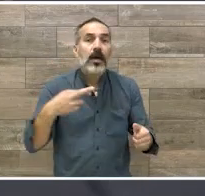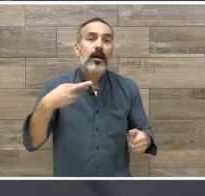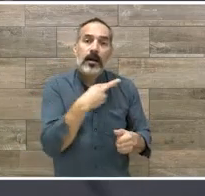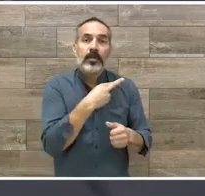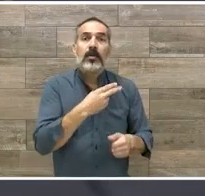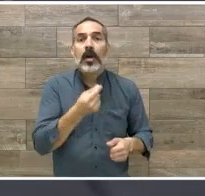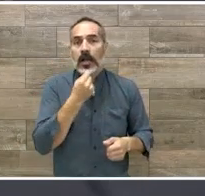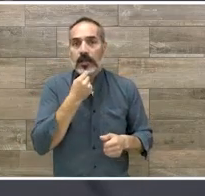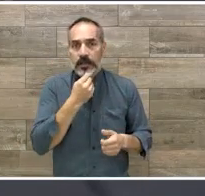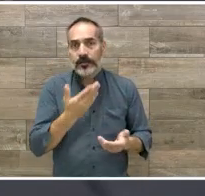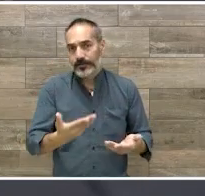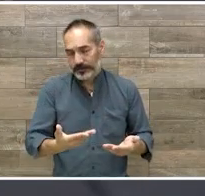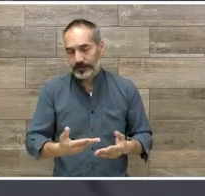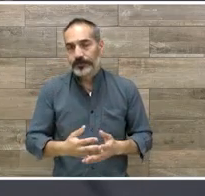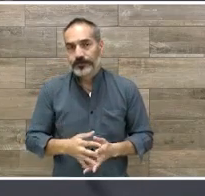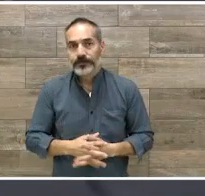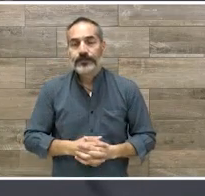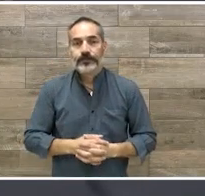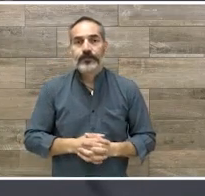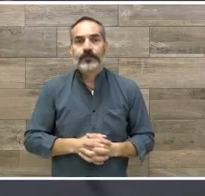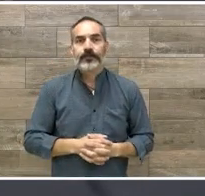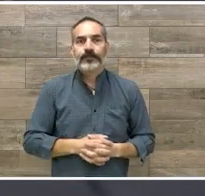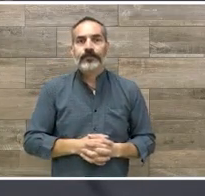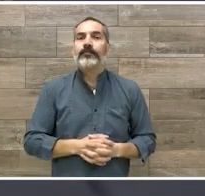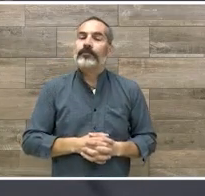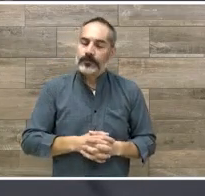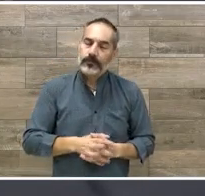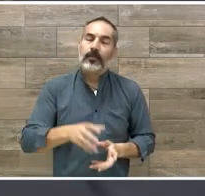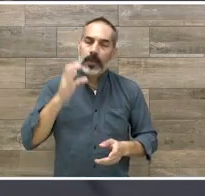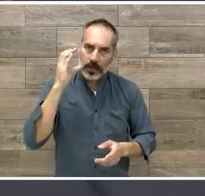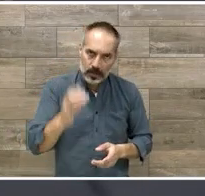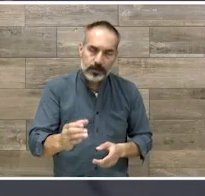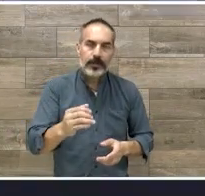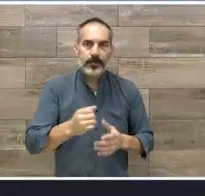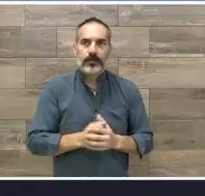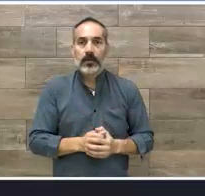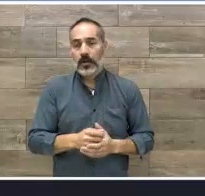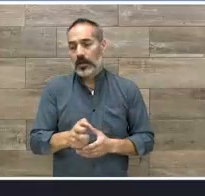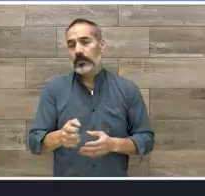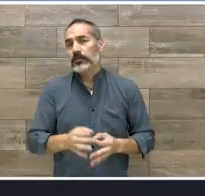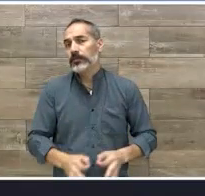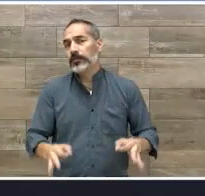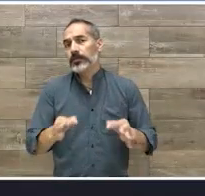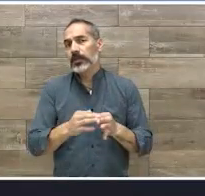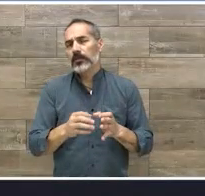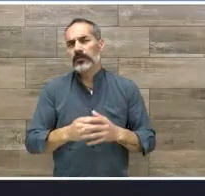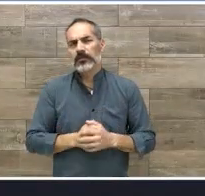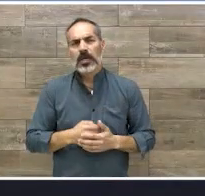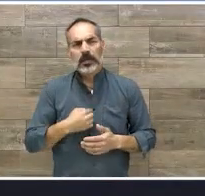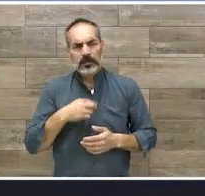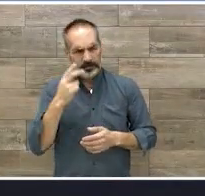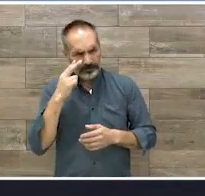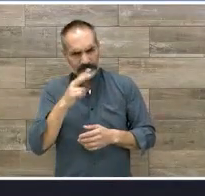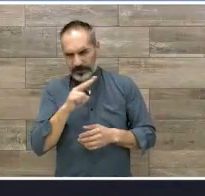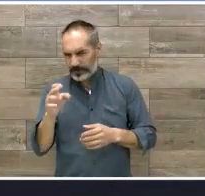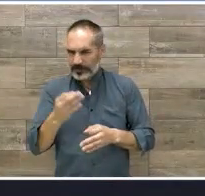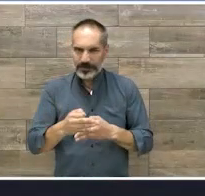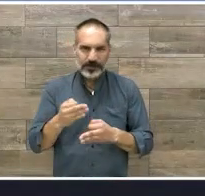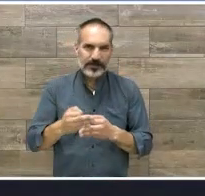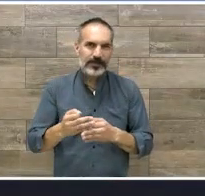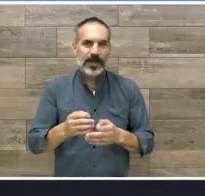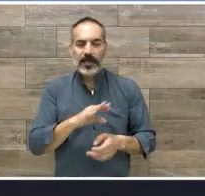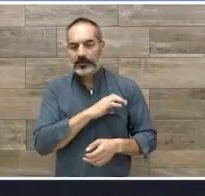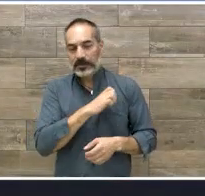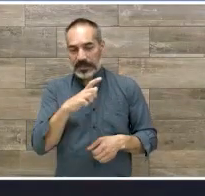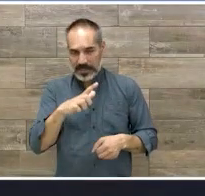Así es, creo que bueno, sí, definitivamente creo que es un elemento muy, muy importante. Algo que me llamó la atención ahorita que decías de los